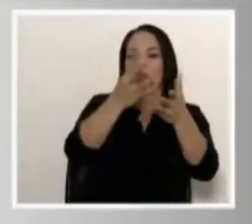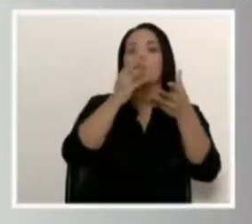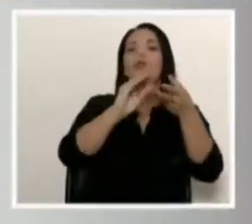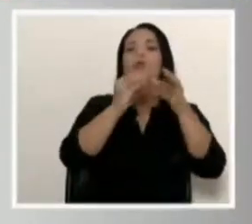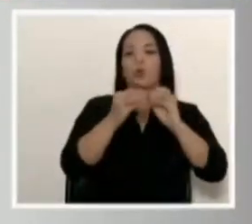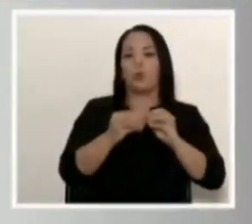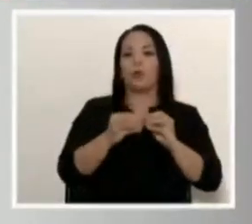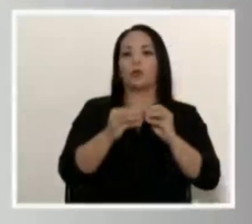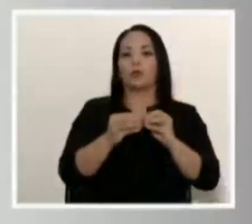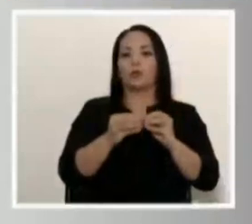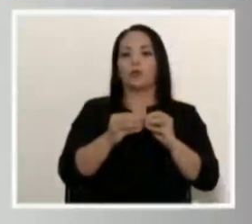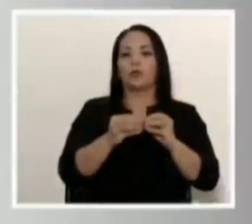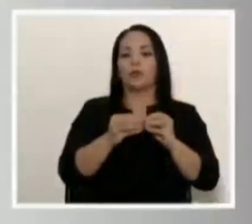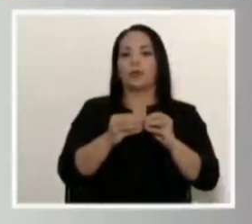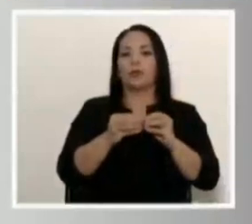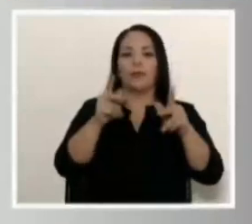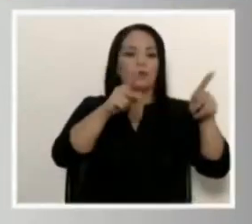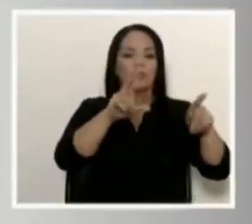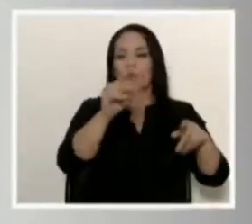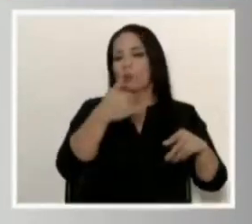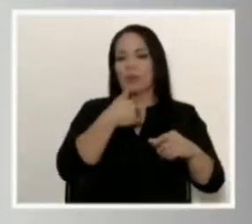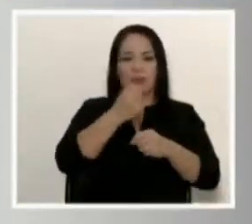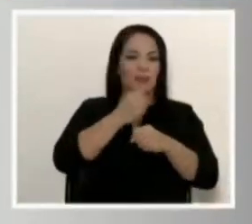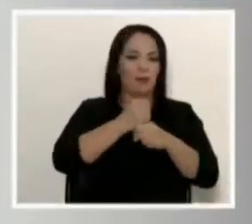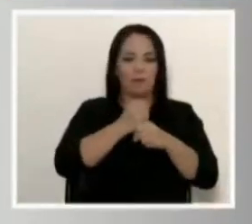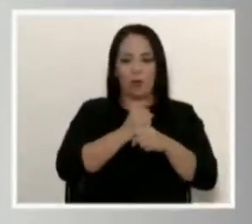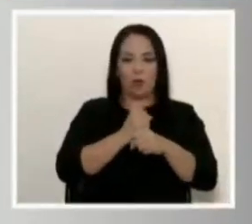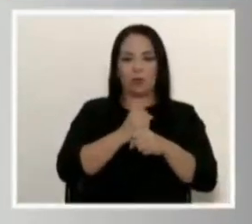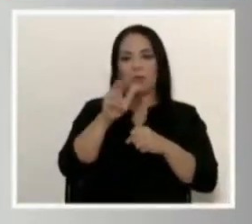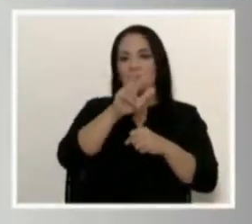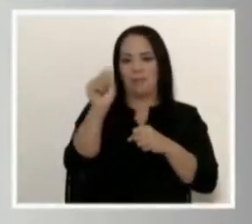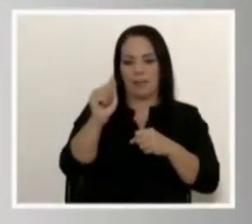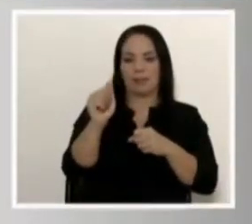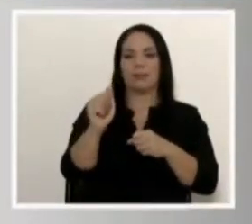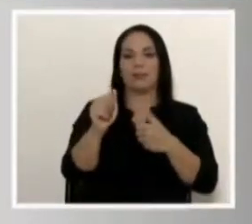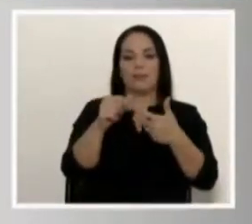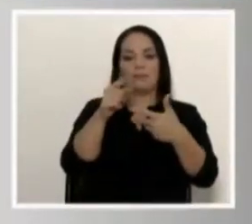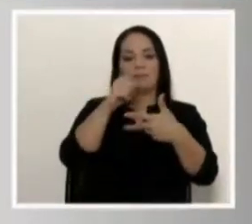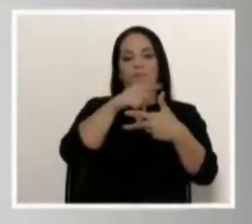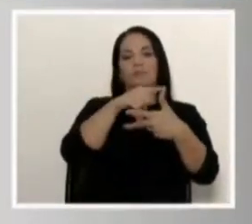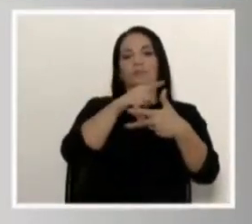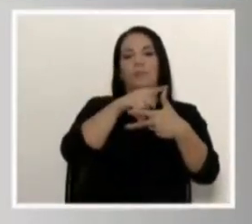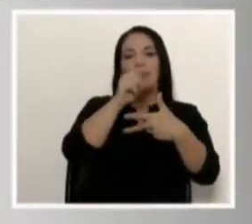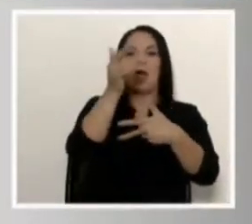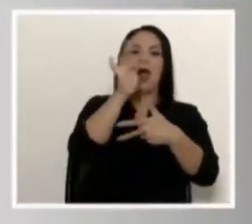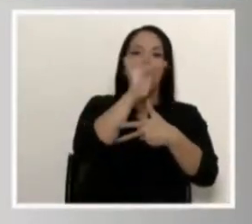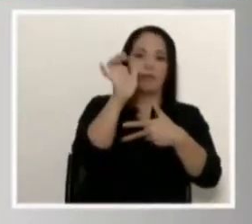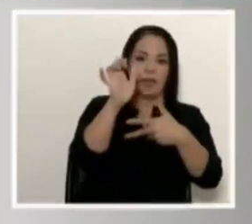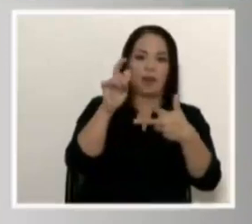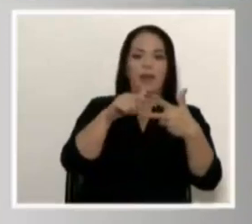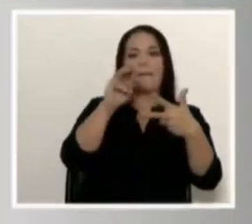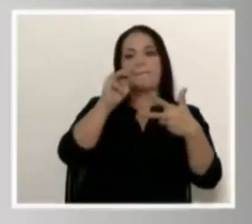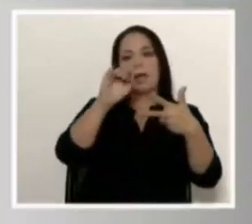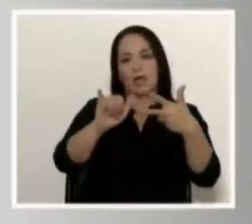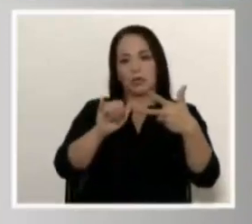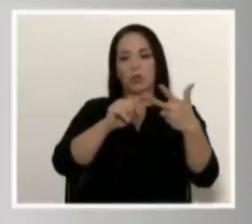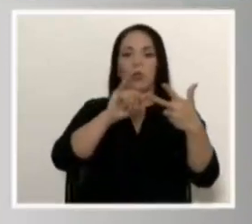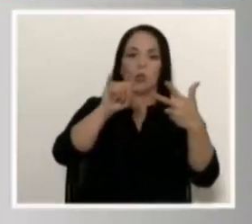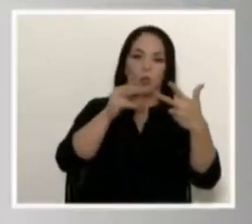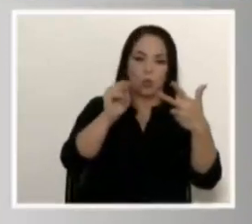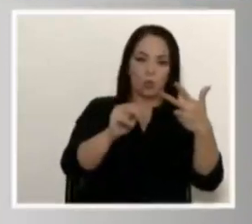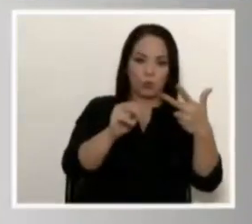cifras de desempleo del trimestre compuesto por los meses de abril, mayo y junio.